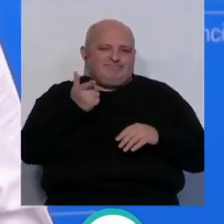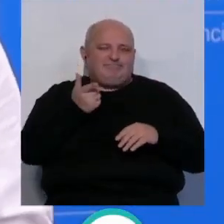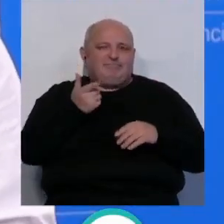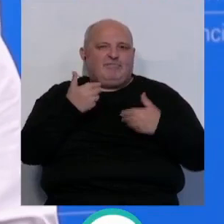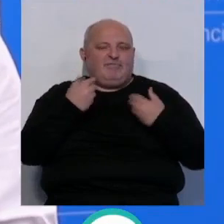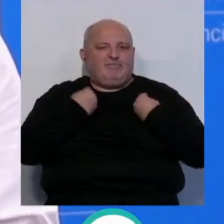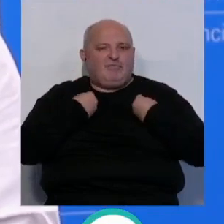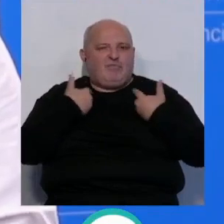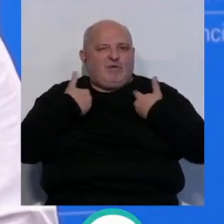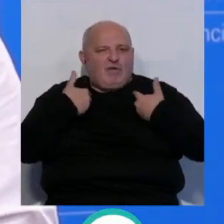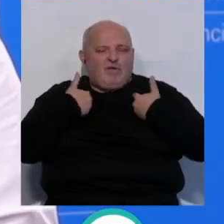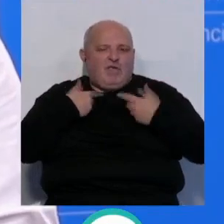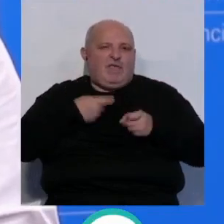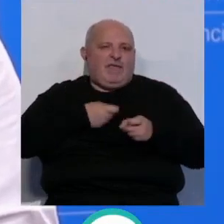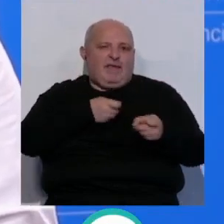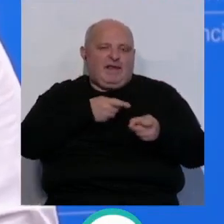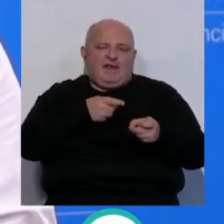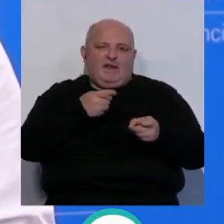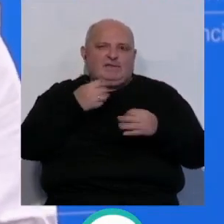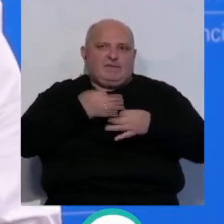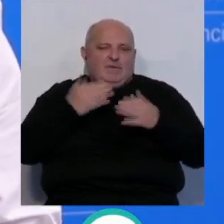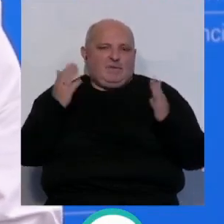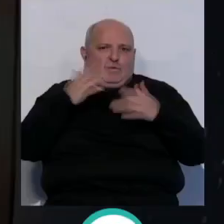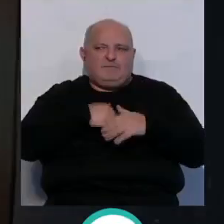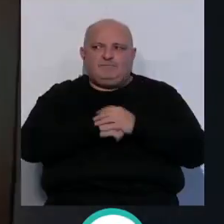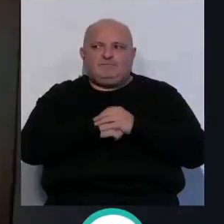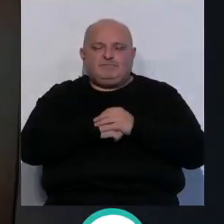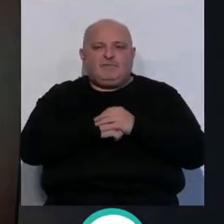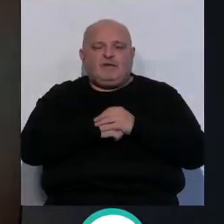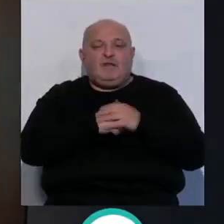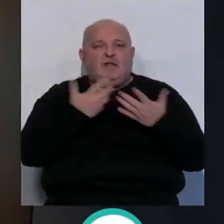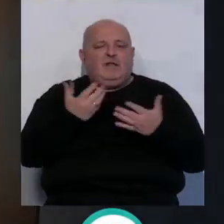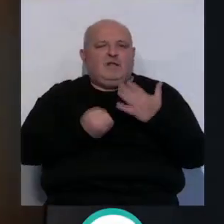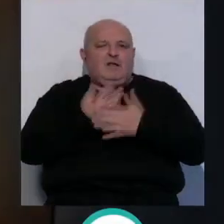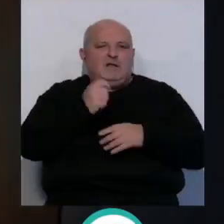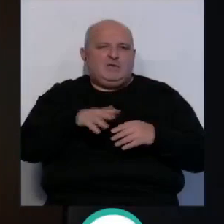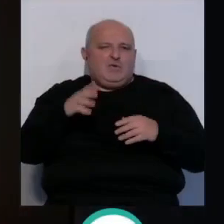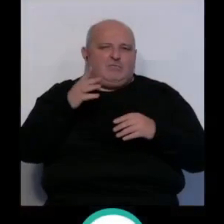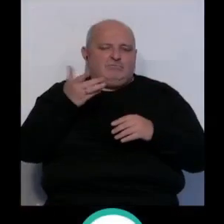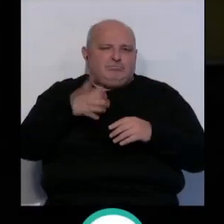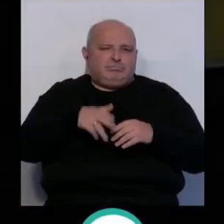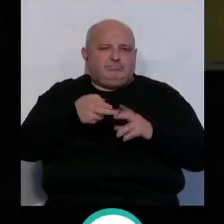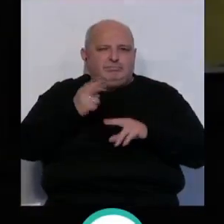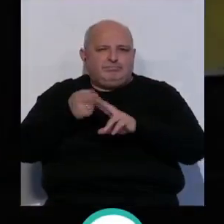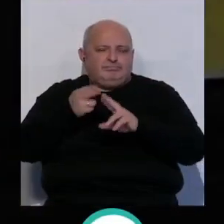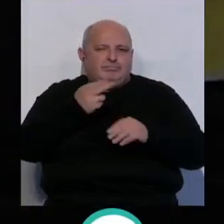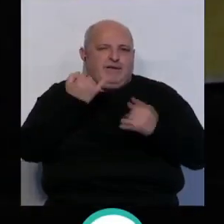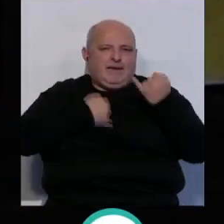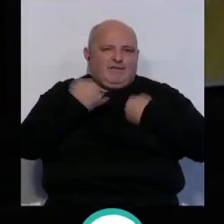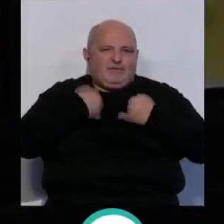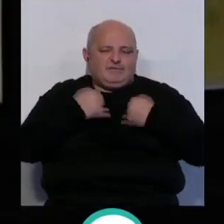estado viviendo bajo esta guerra con una inseguridad absoluta. Ha habido niños asesinados, ha habido niños heridos.